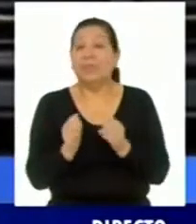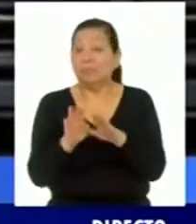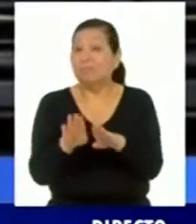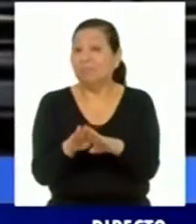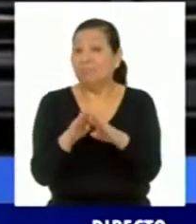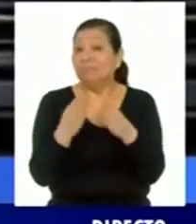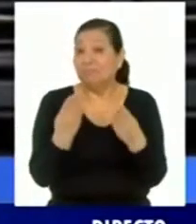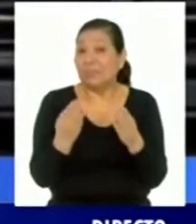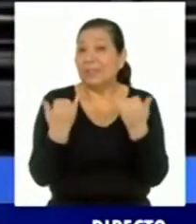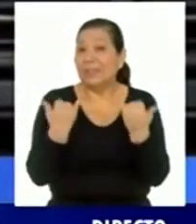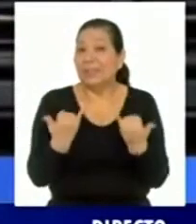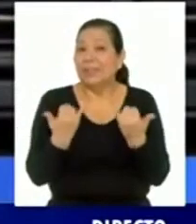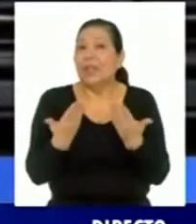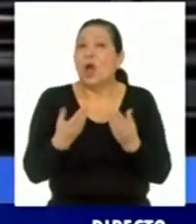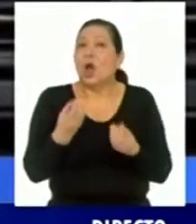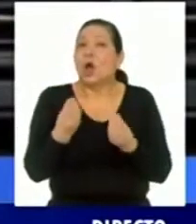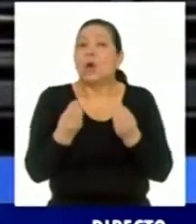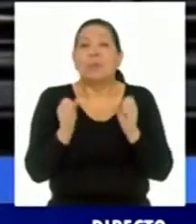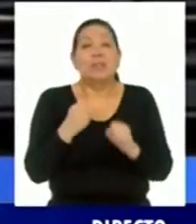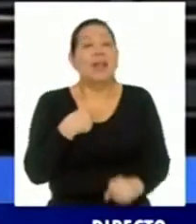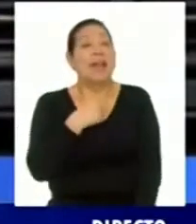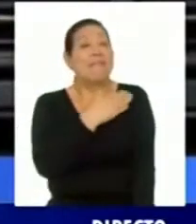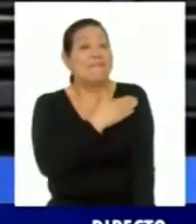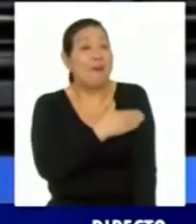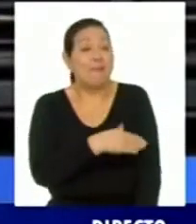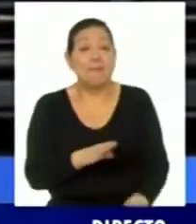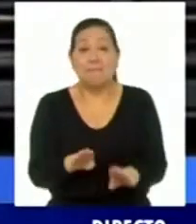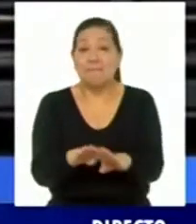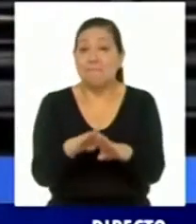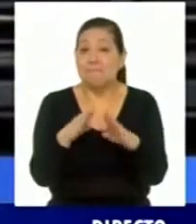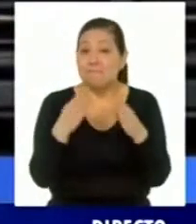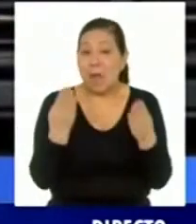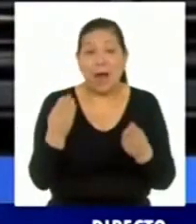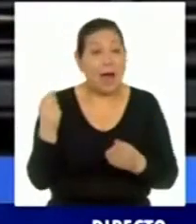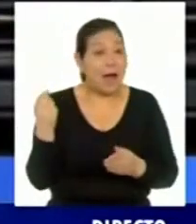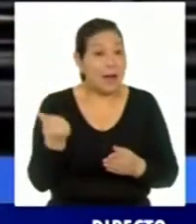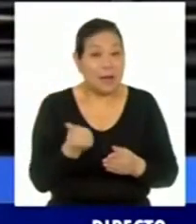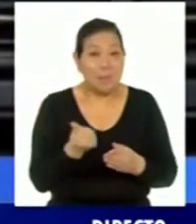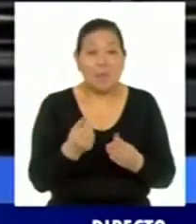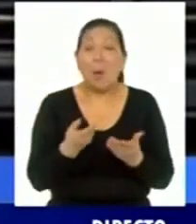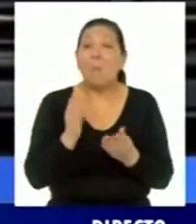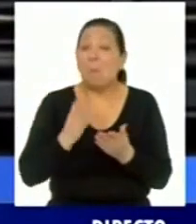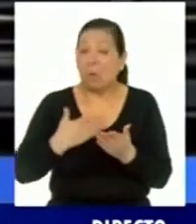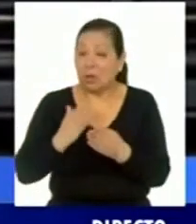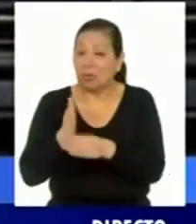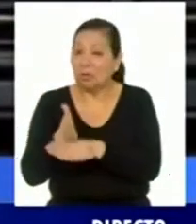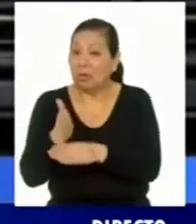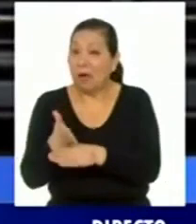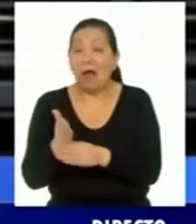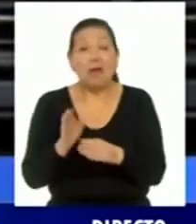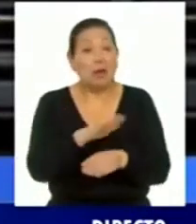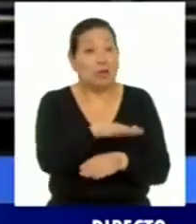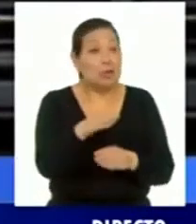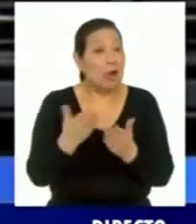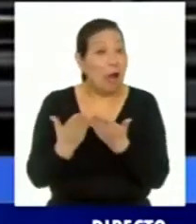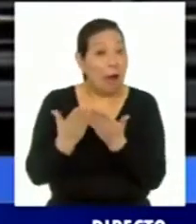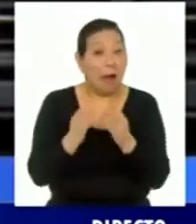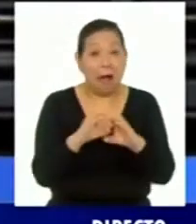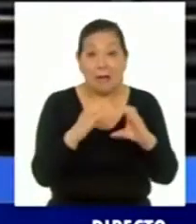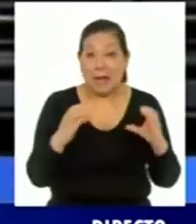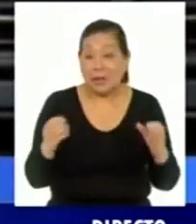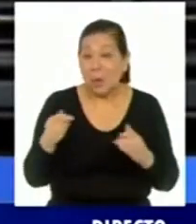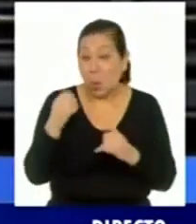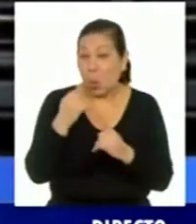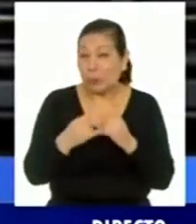apertura, es una condición que favorece la apertura más rápida de clases. Solamente en esta última